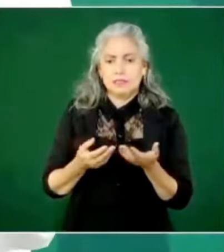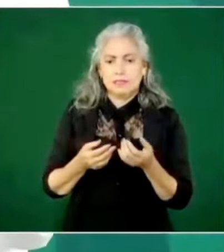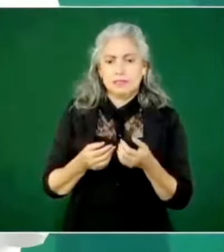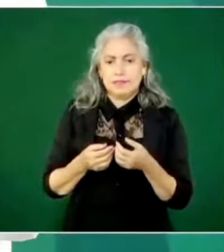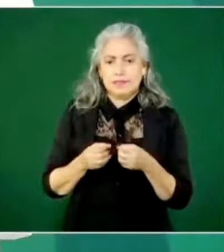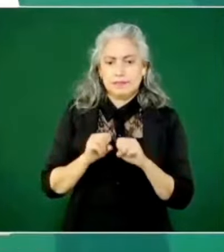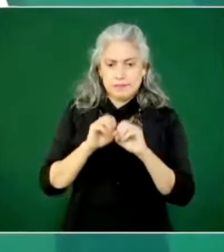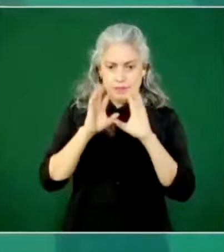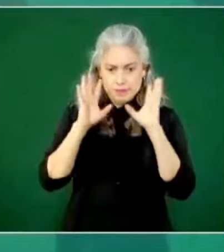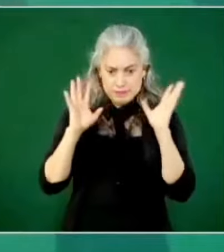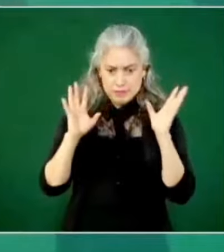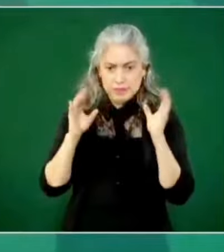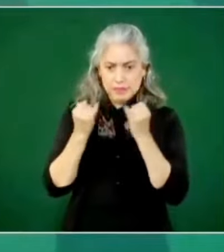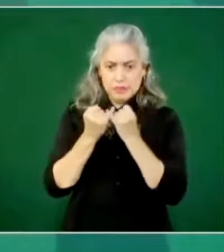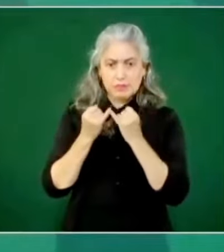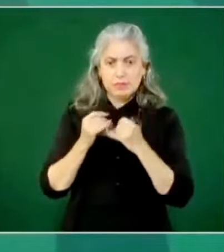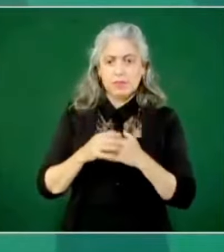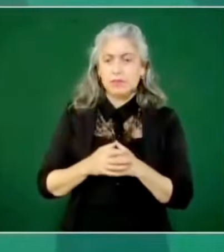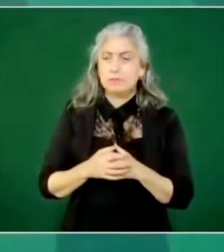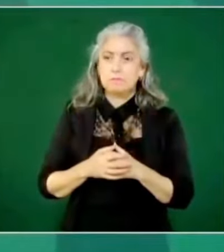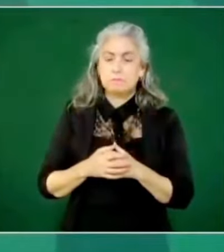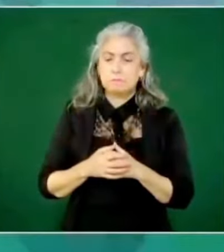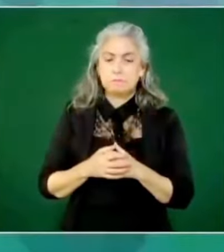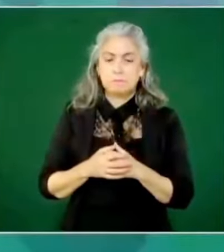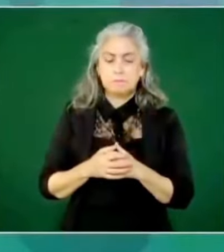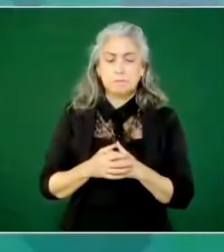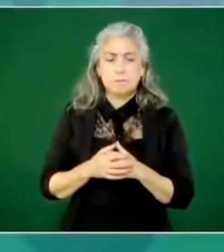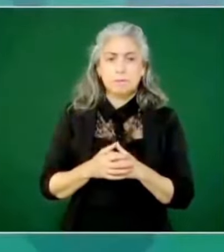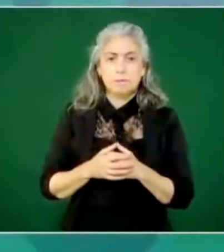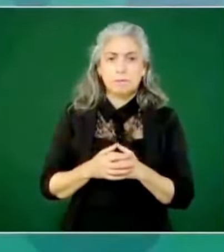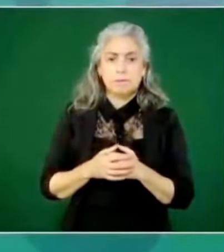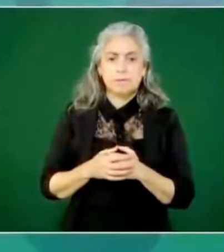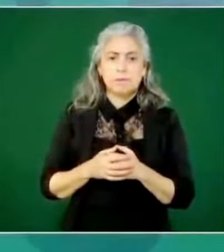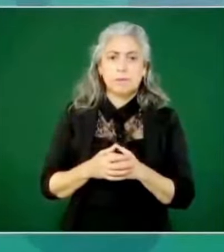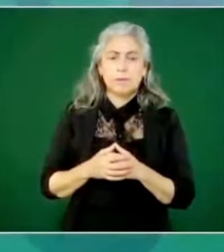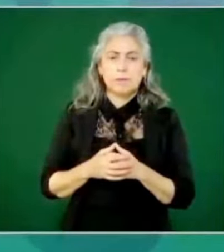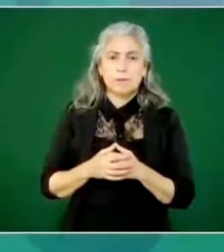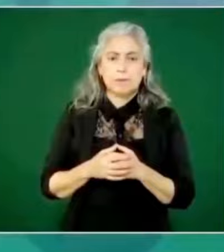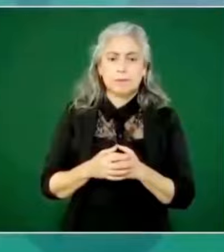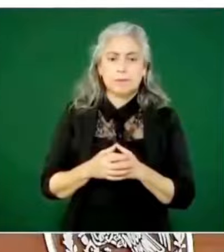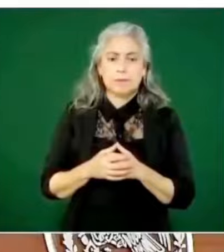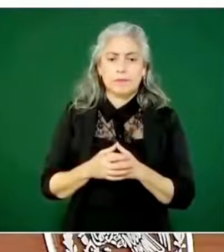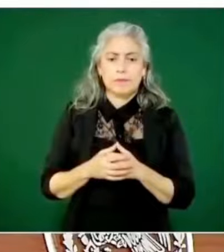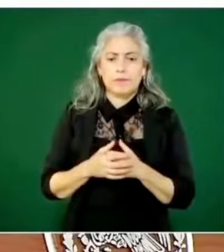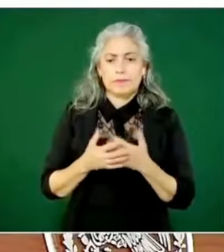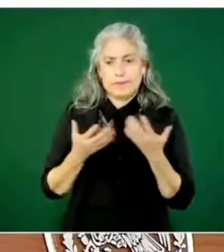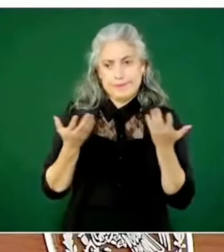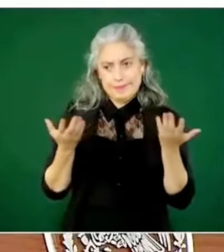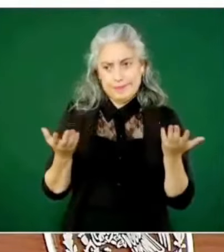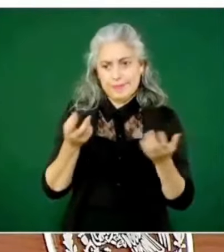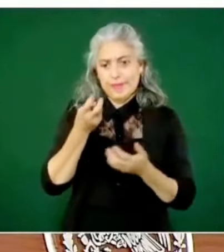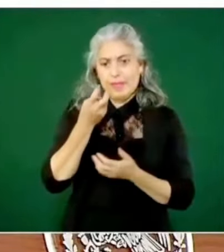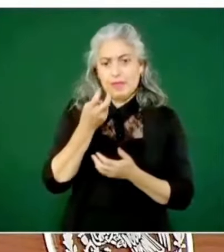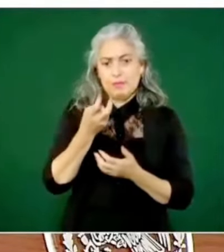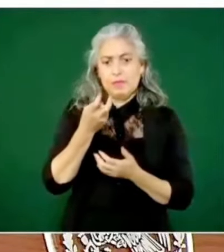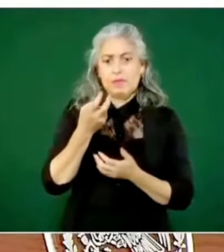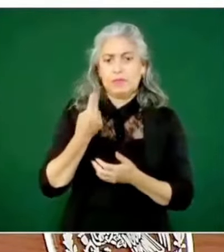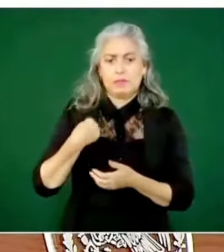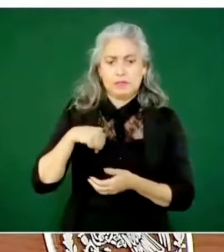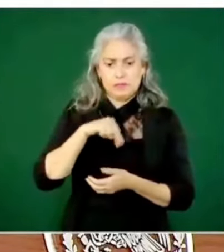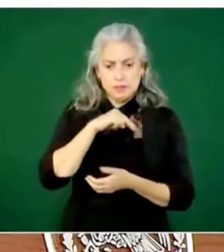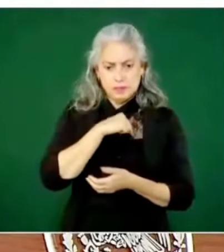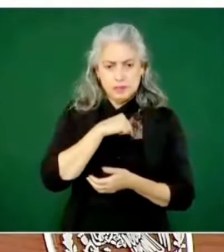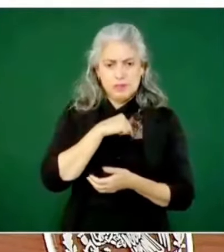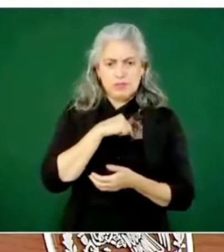Por eso también, este, en vez de estar buscando